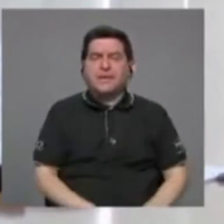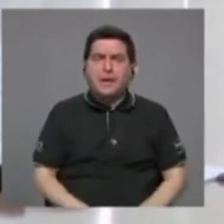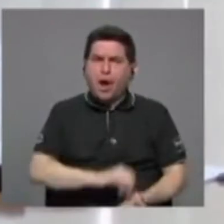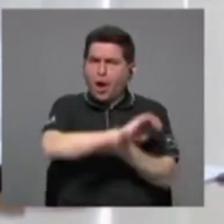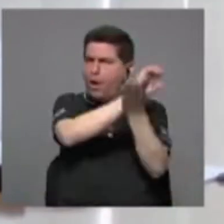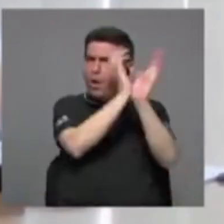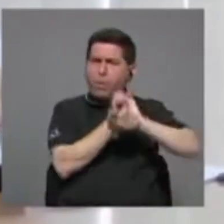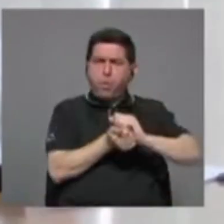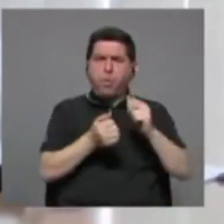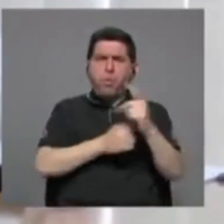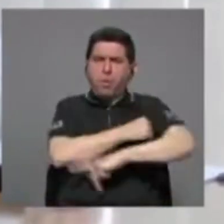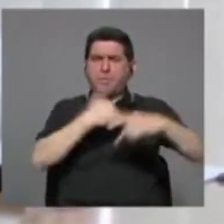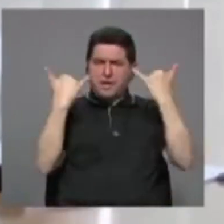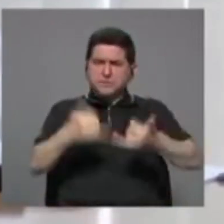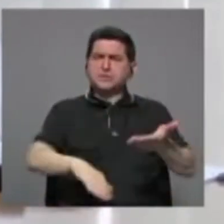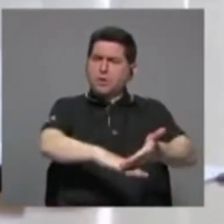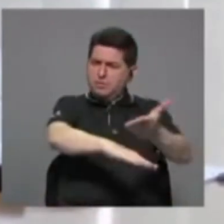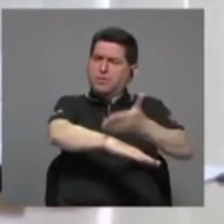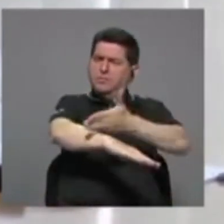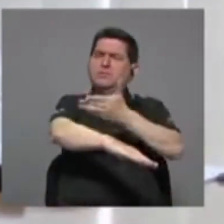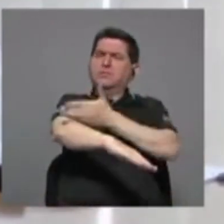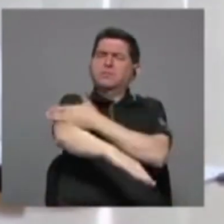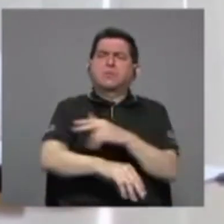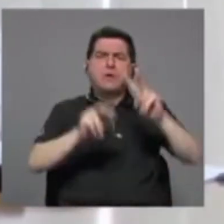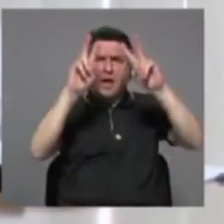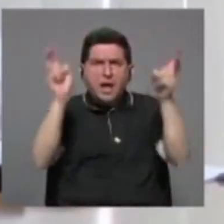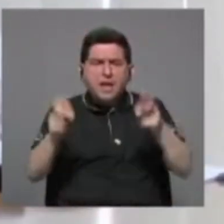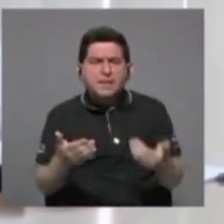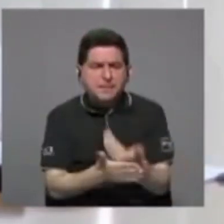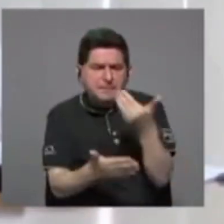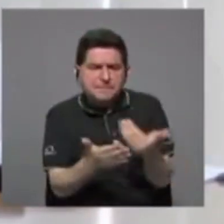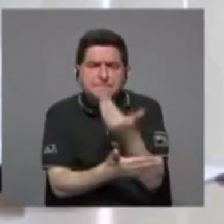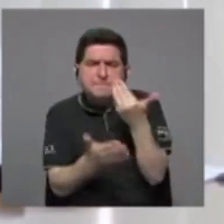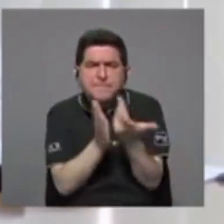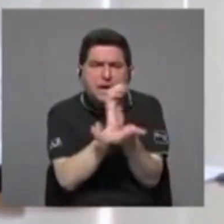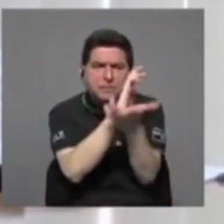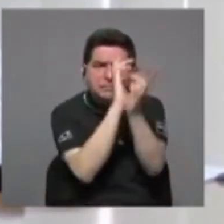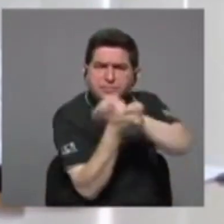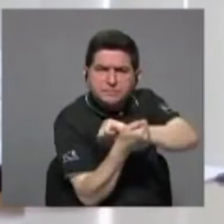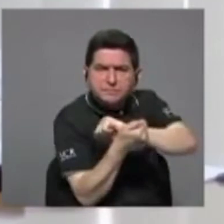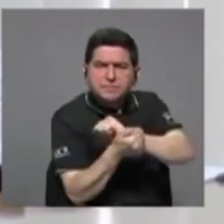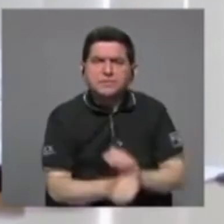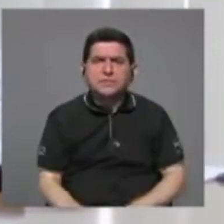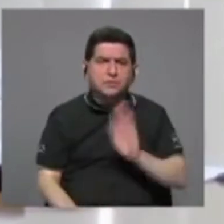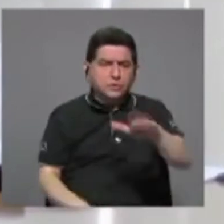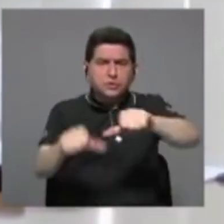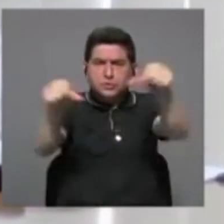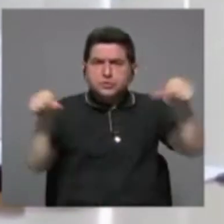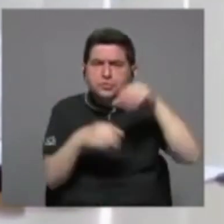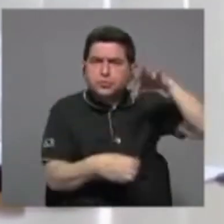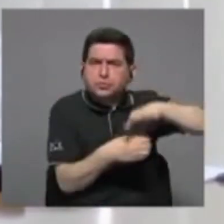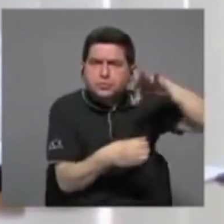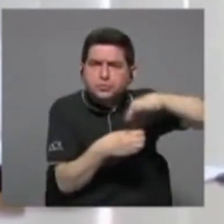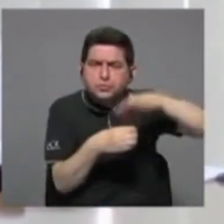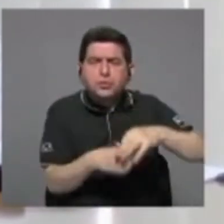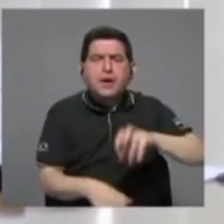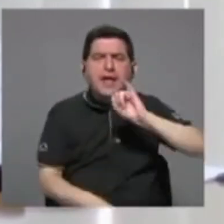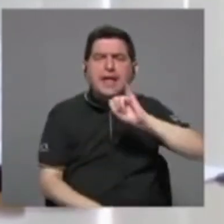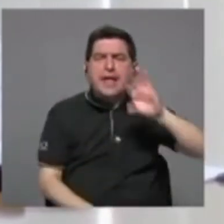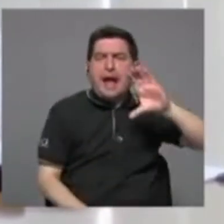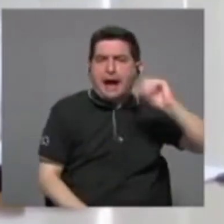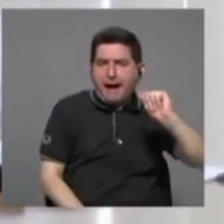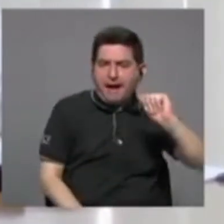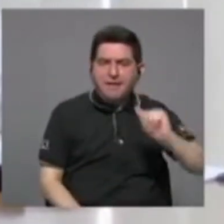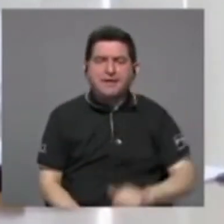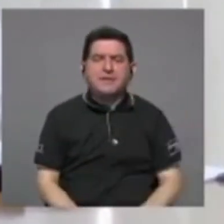cambiado, nuestros países han avanzado mucho en materia de modernización y transformación de sus sectores agropecuarios y el IICA, a